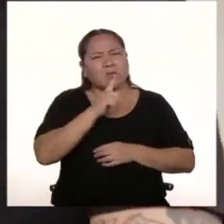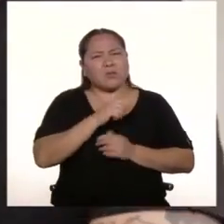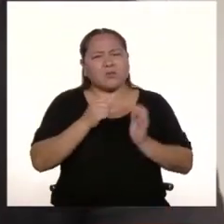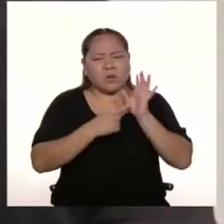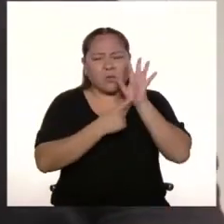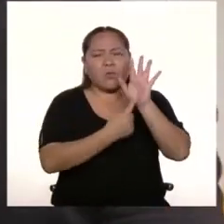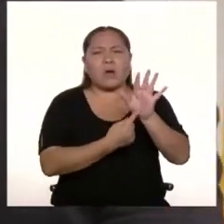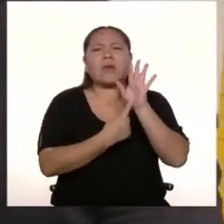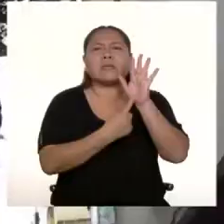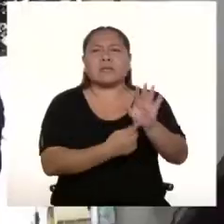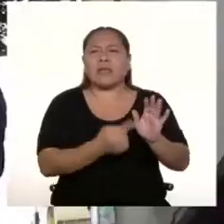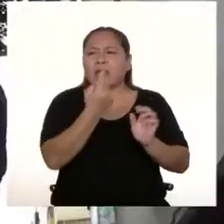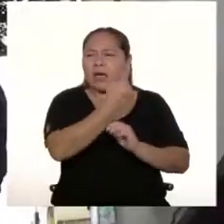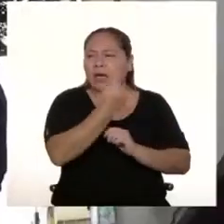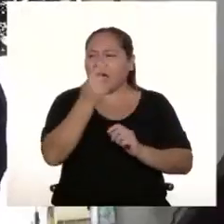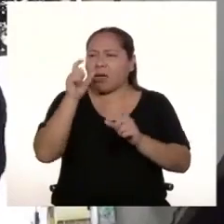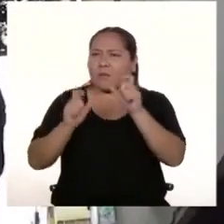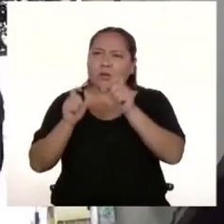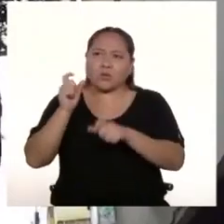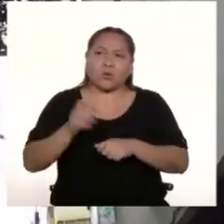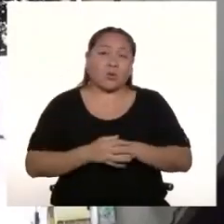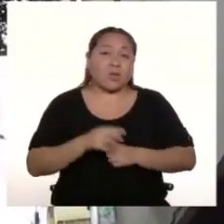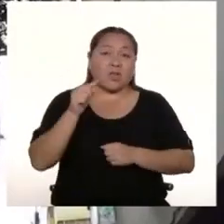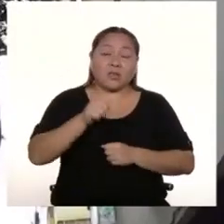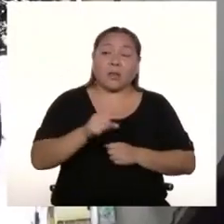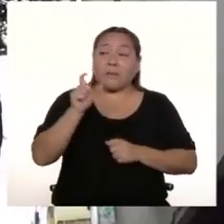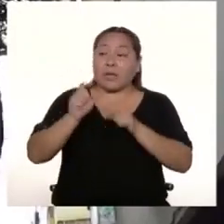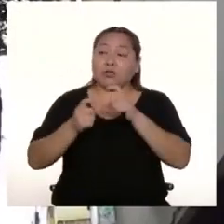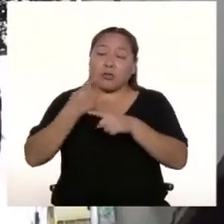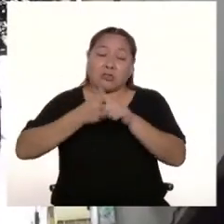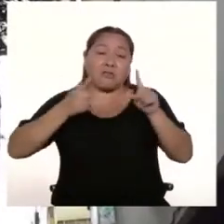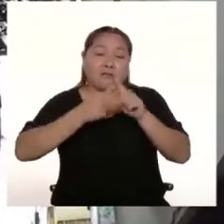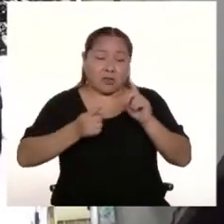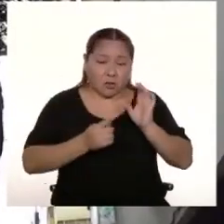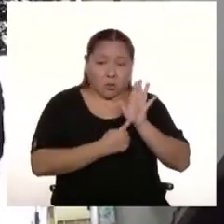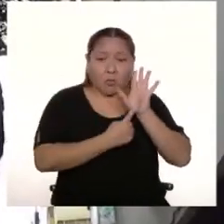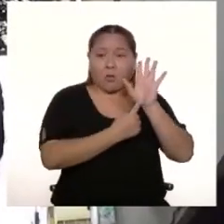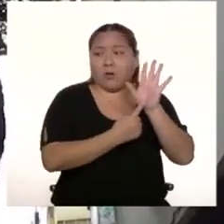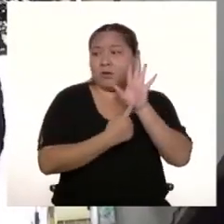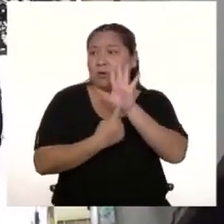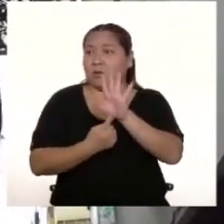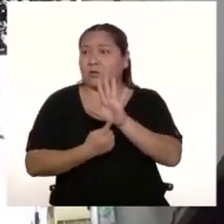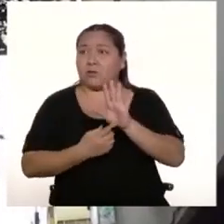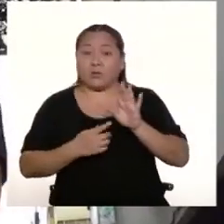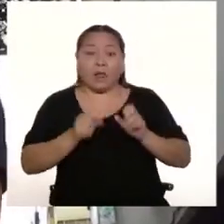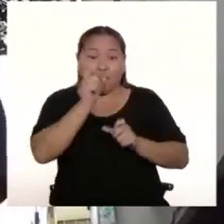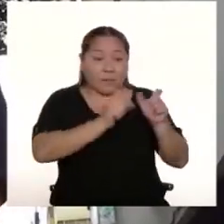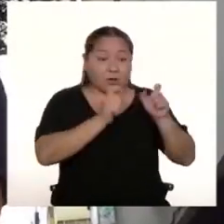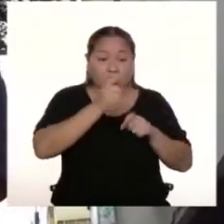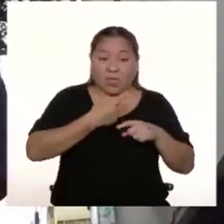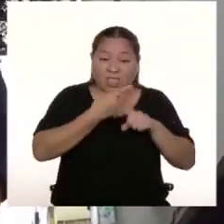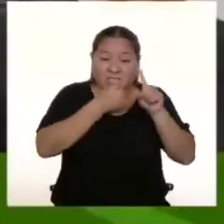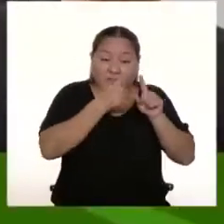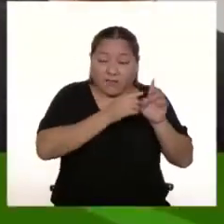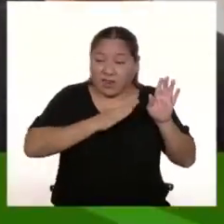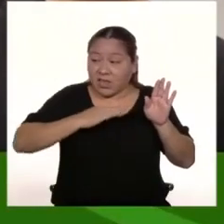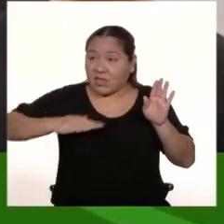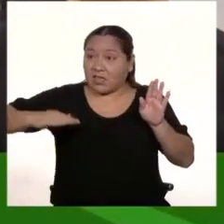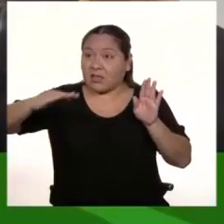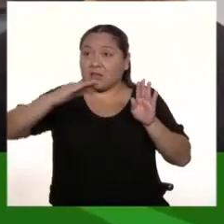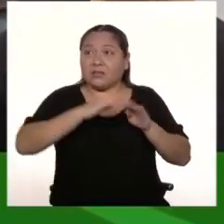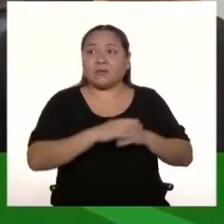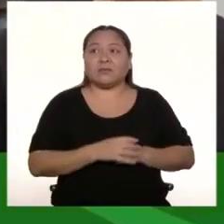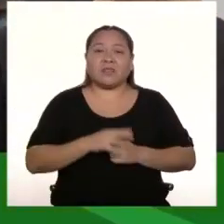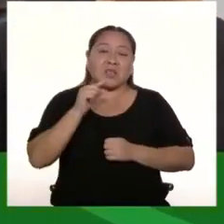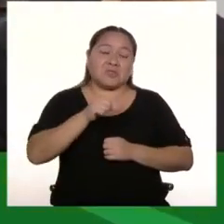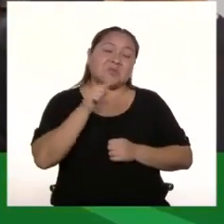del ser humano, de las personas que quieren ser diferentes, porque los humanos somos diferentes por el arte, Es lo que nos hace